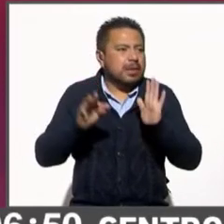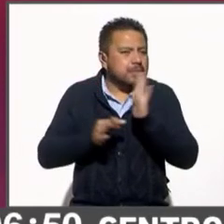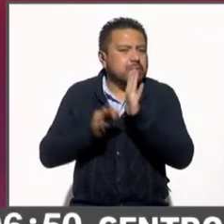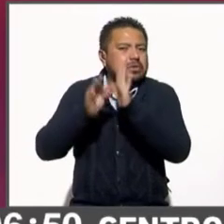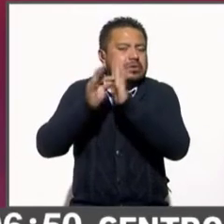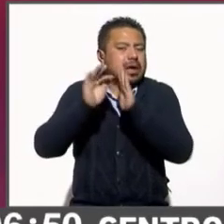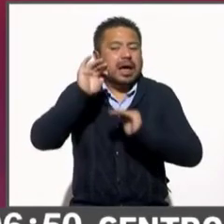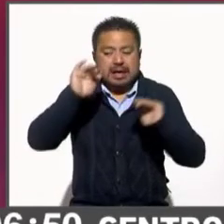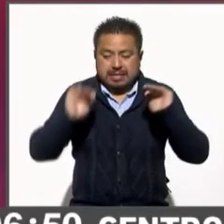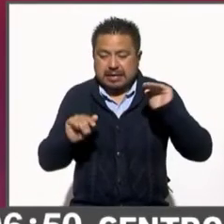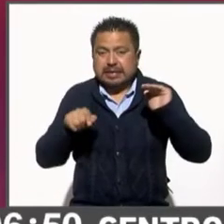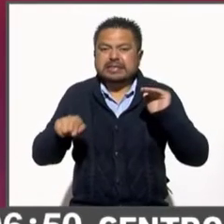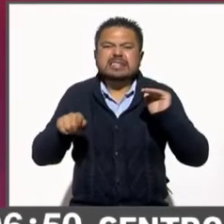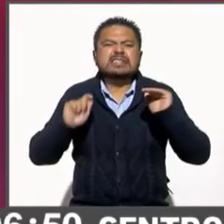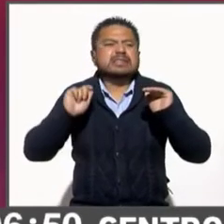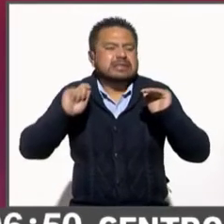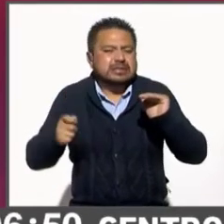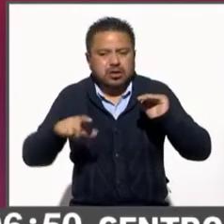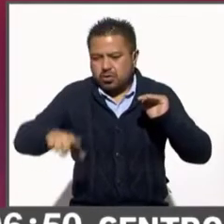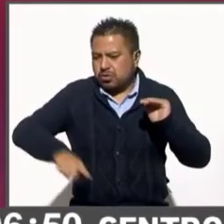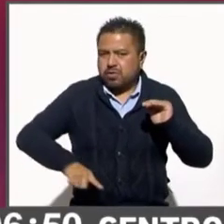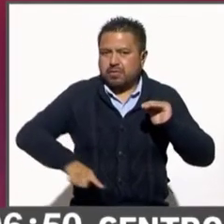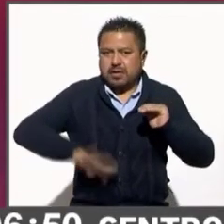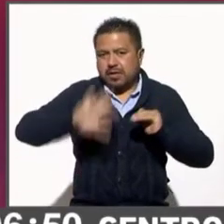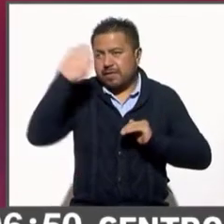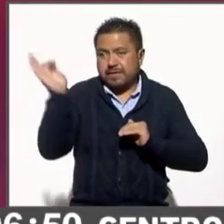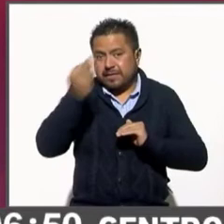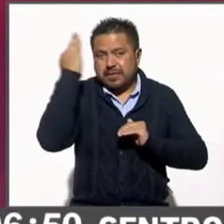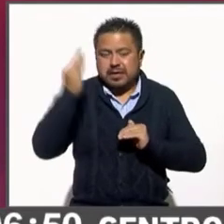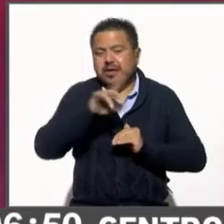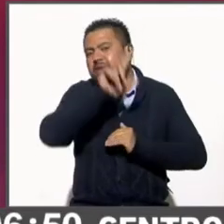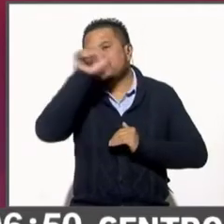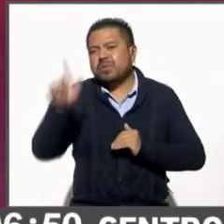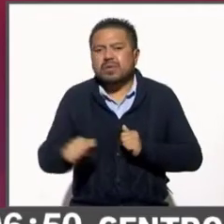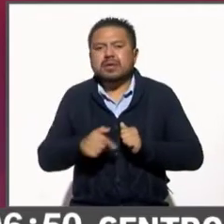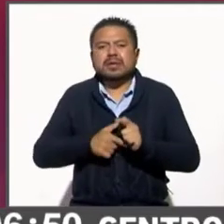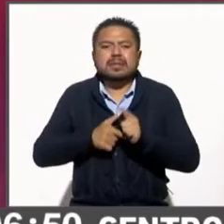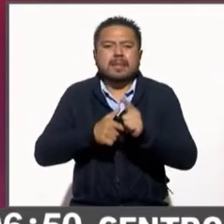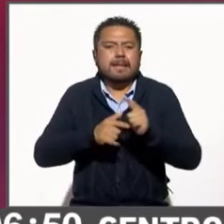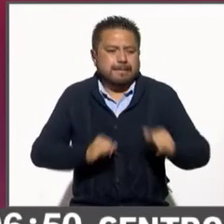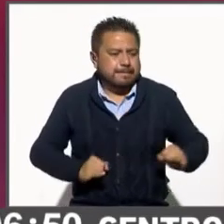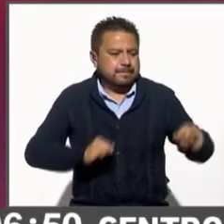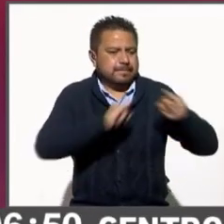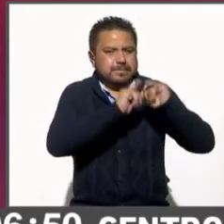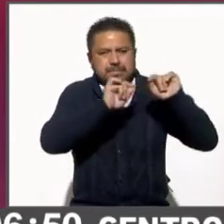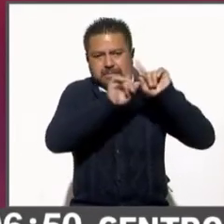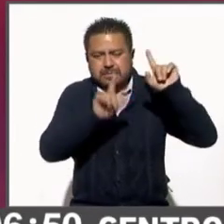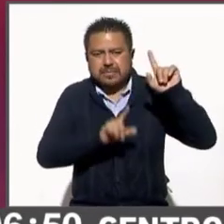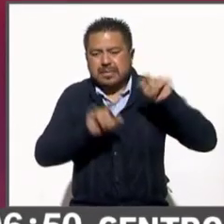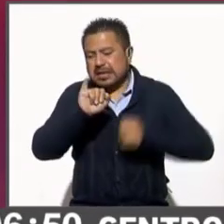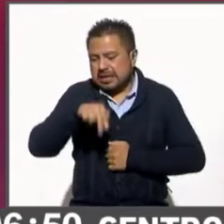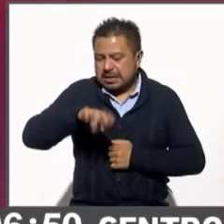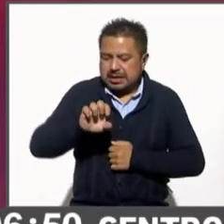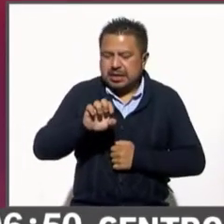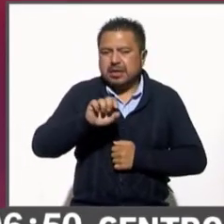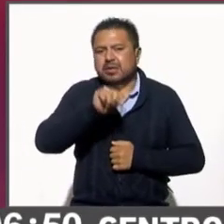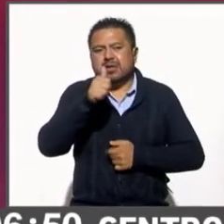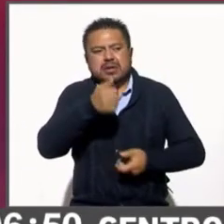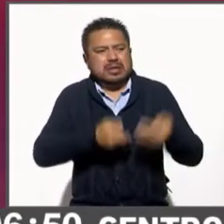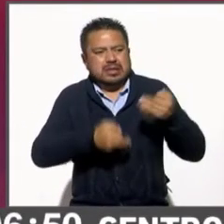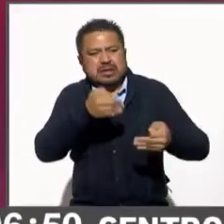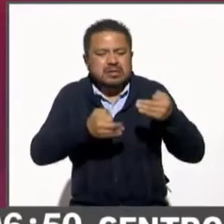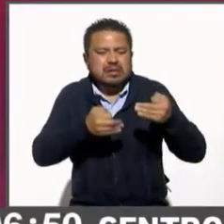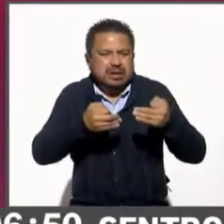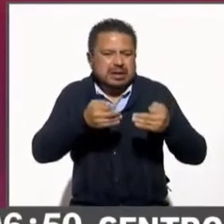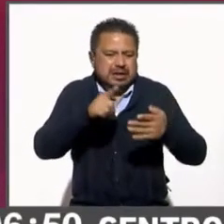él está el gobierno federal, luego vendría el Instituto Nacional Electoral, el Tribunal Electoral, los ministros de la